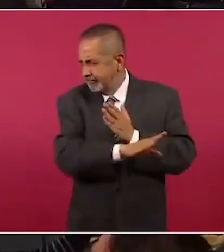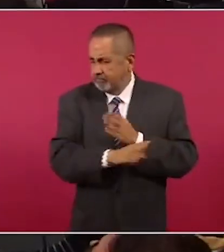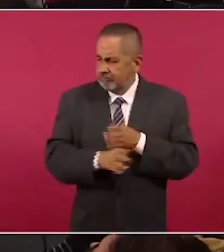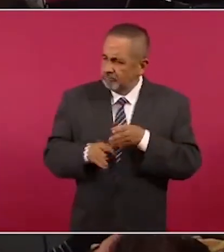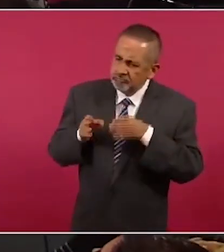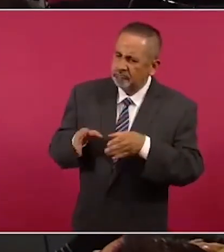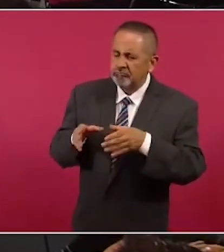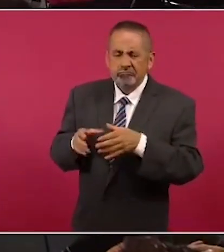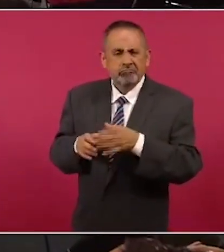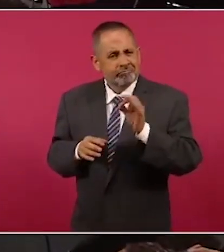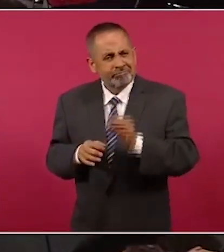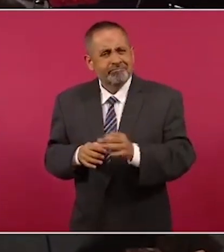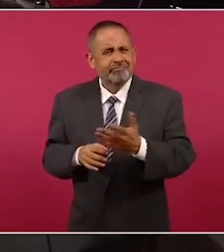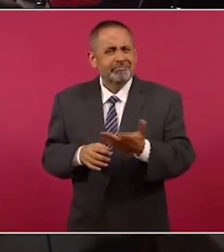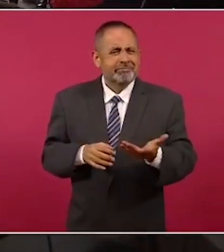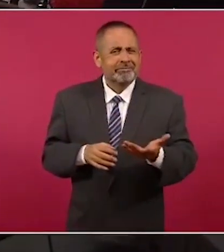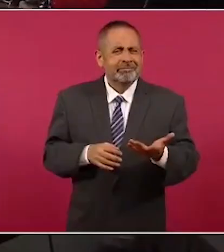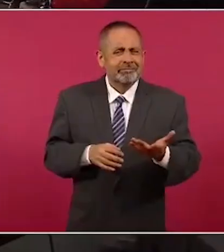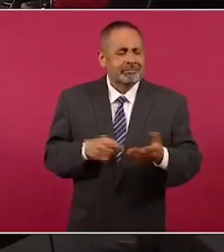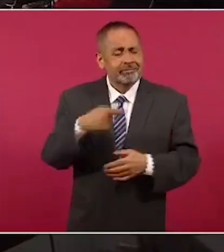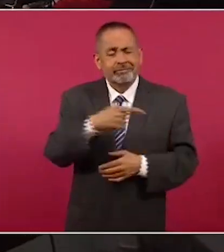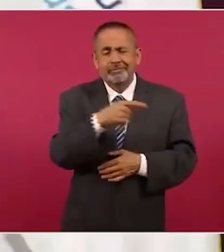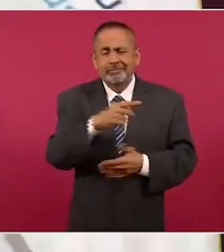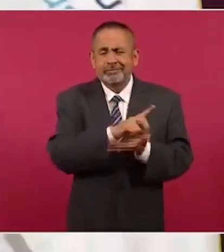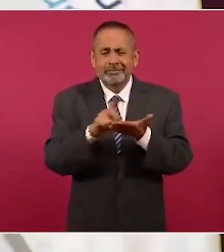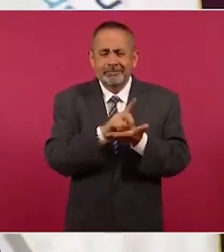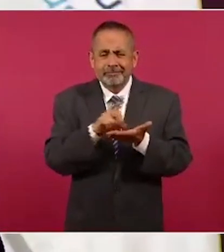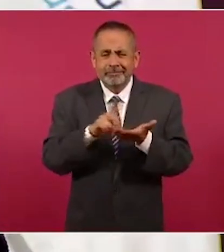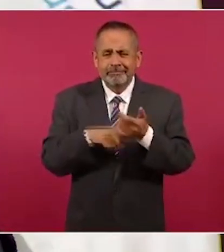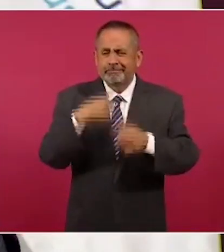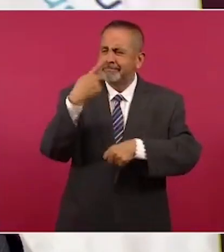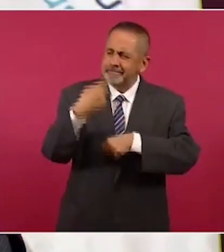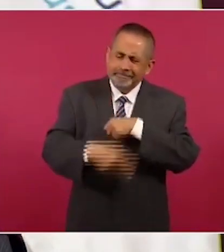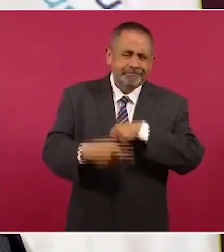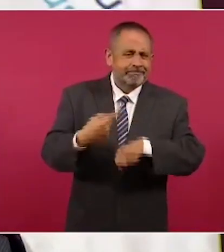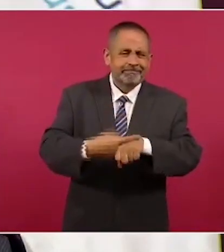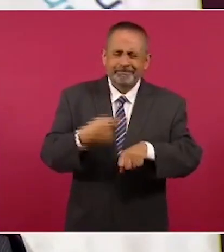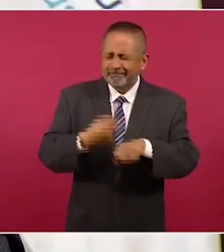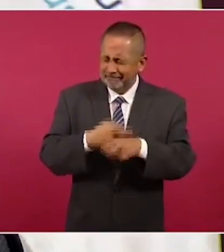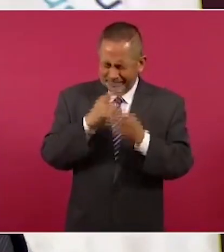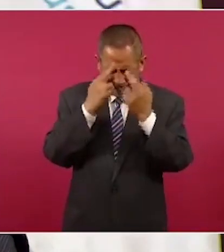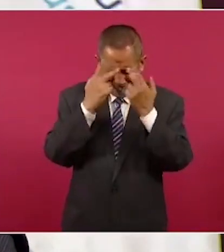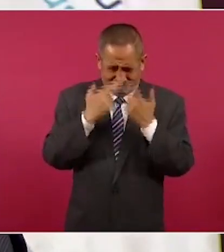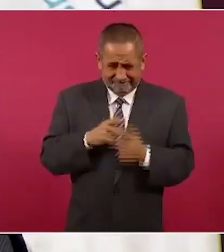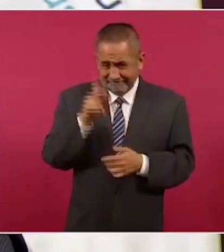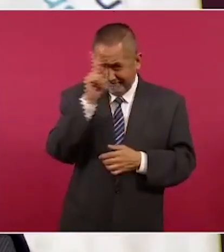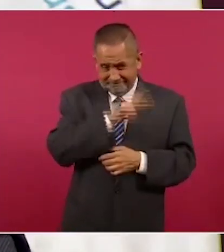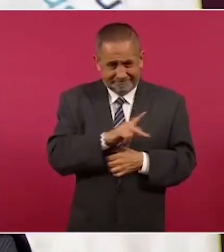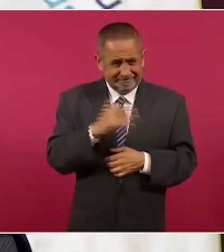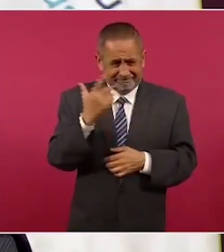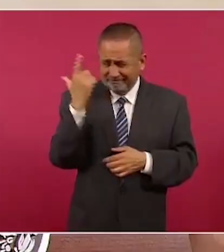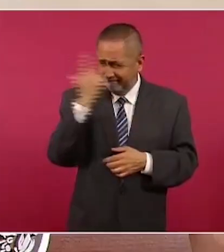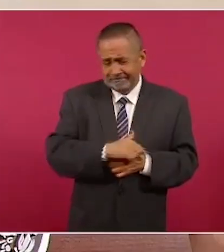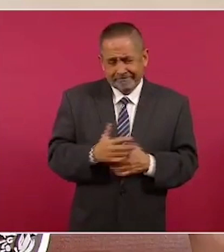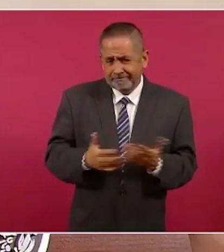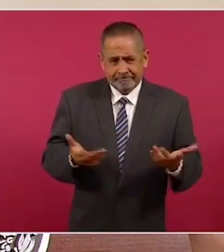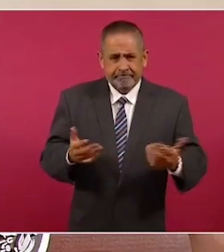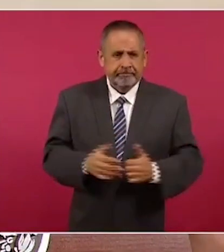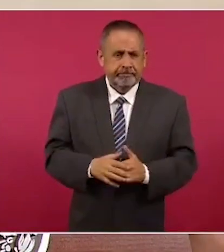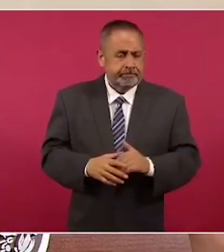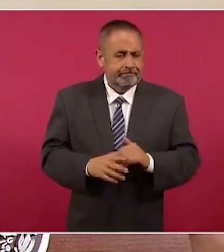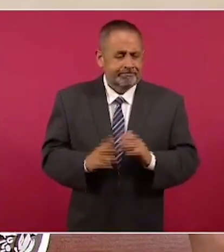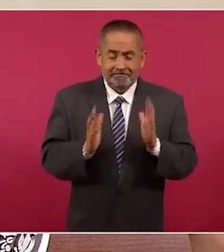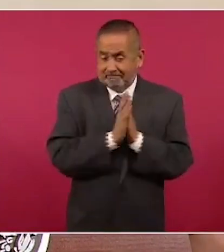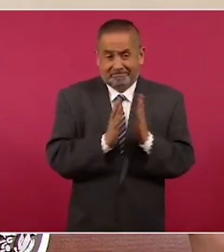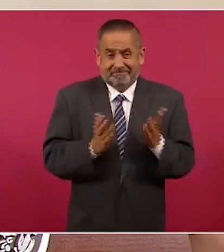que son dañinas, dramáticas, fatales. Entonces,